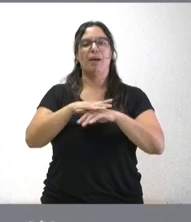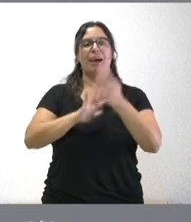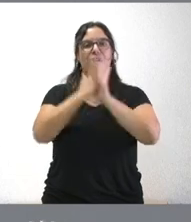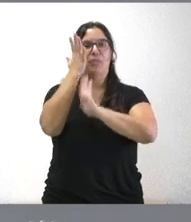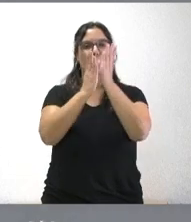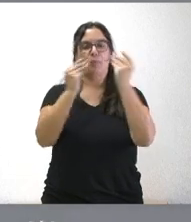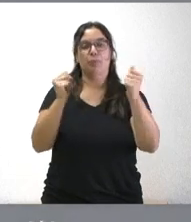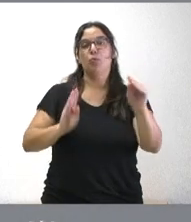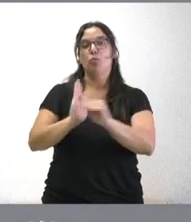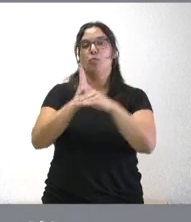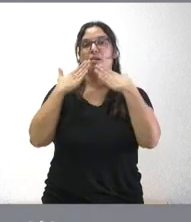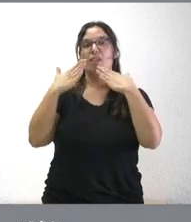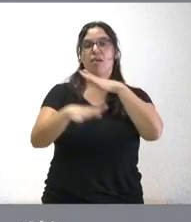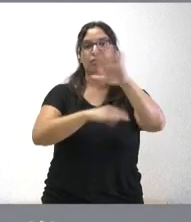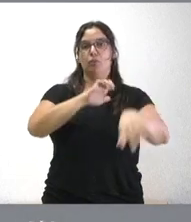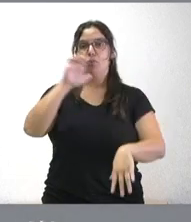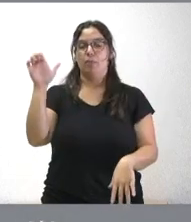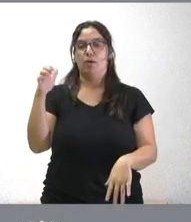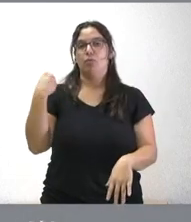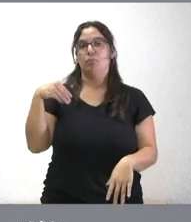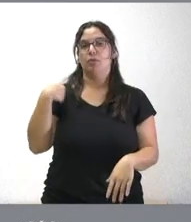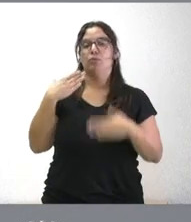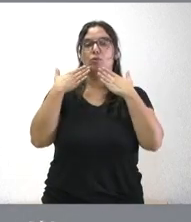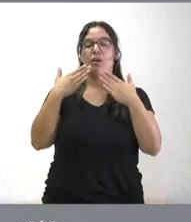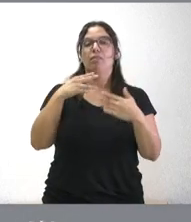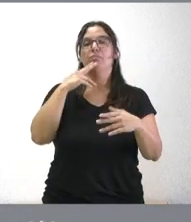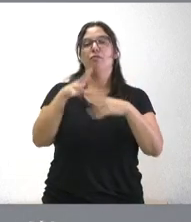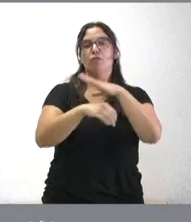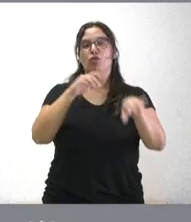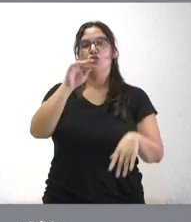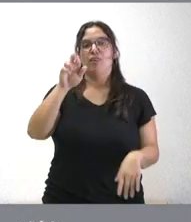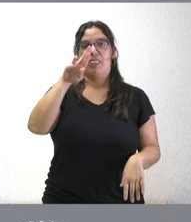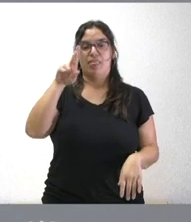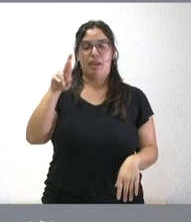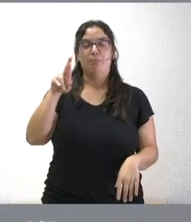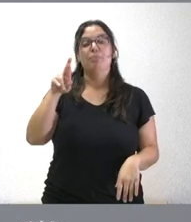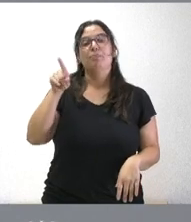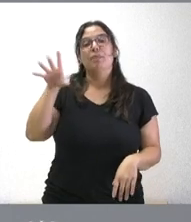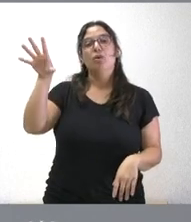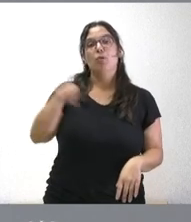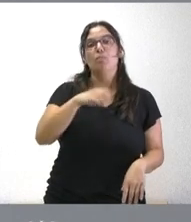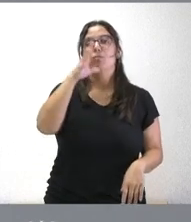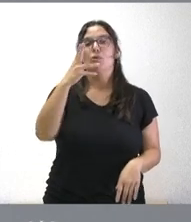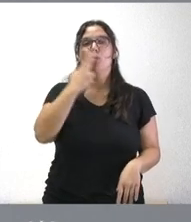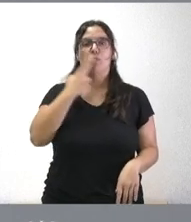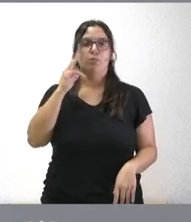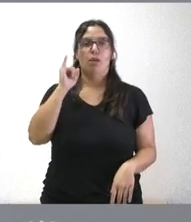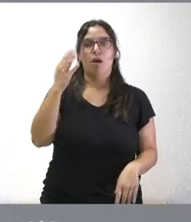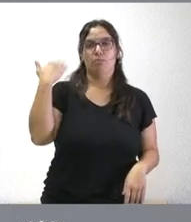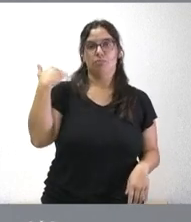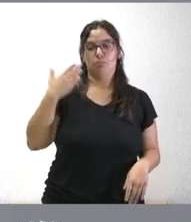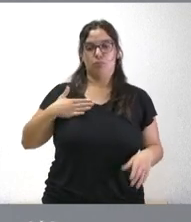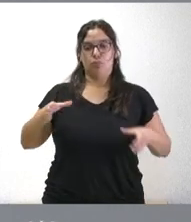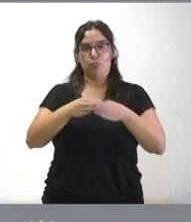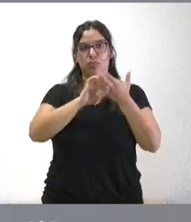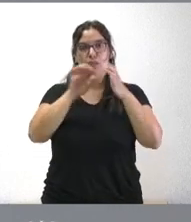fondos europeos procedentes del REACT, son fondos FEDER, y la adquisición responde al compromiso que se adquirió por parte de la Junta